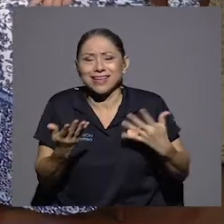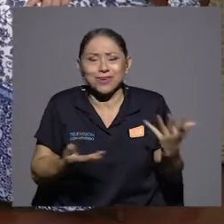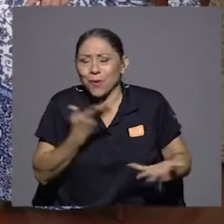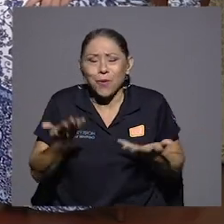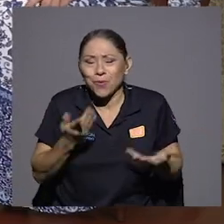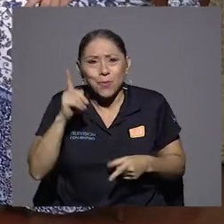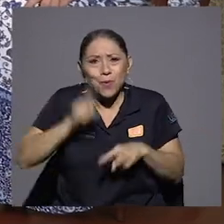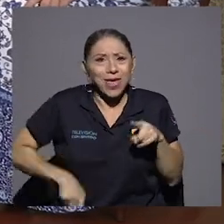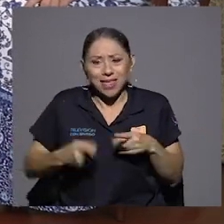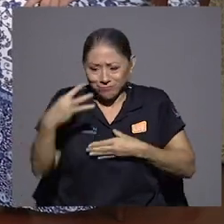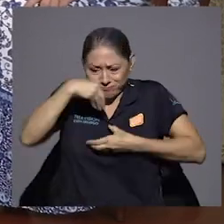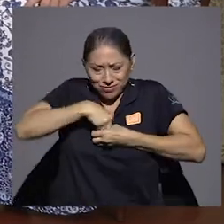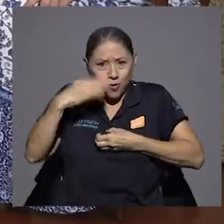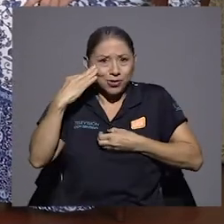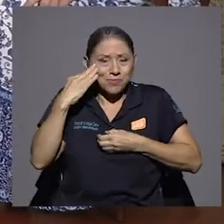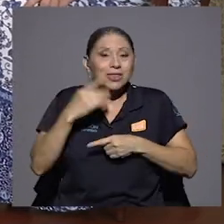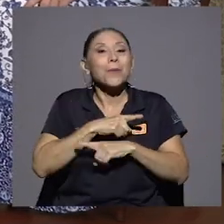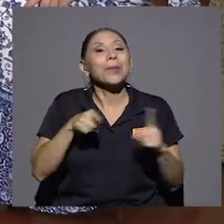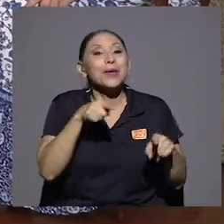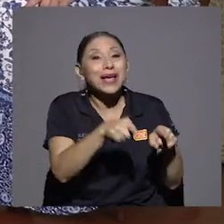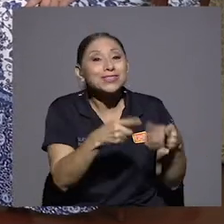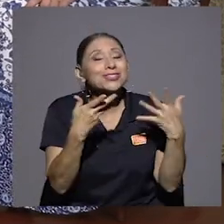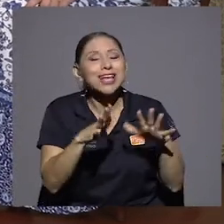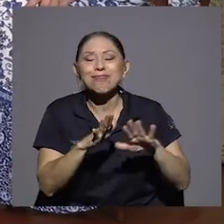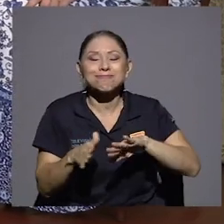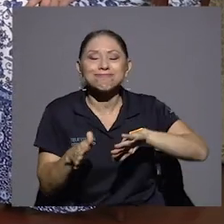eso también se echó para atrás gracias a Dios